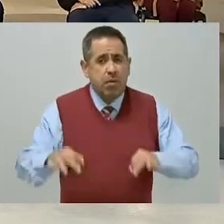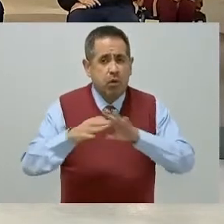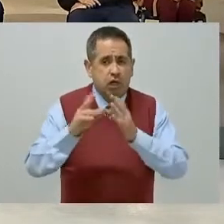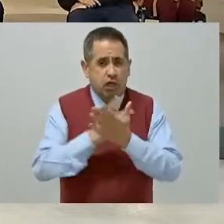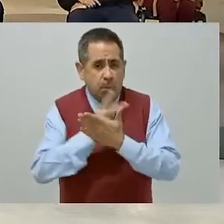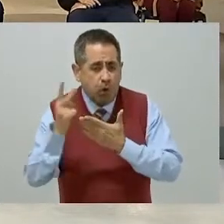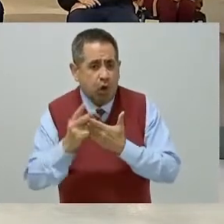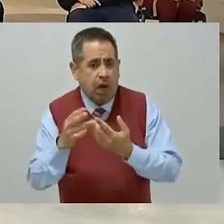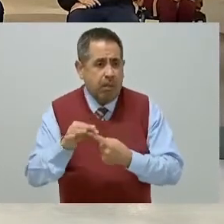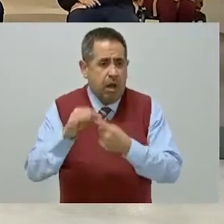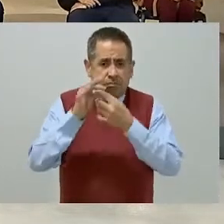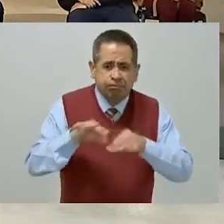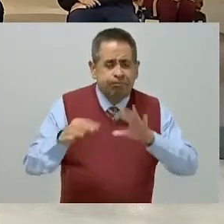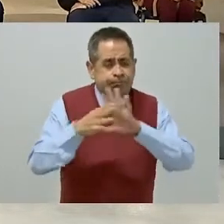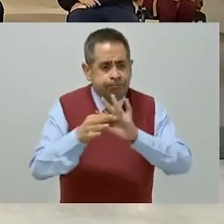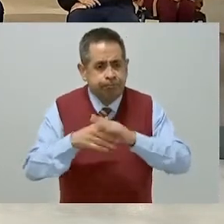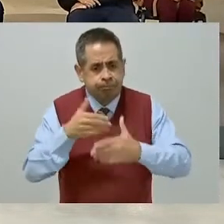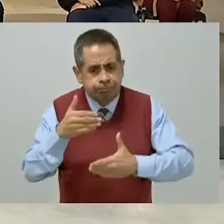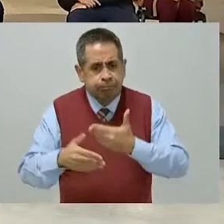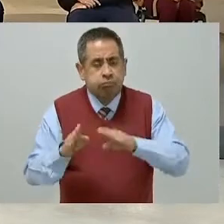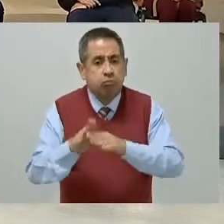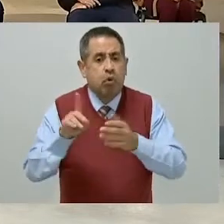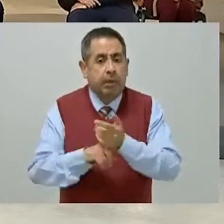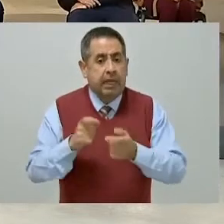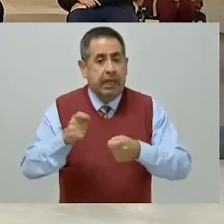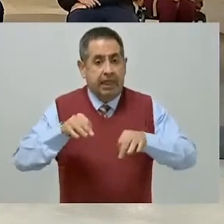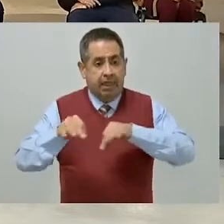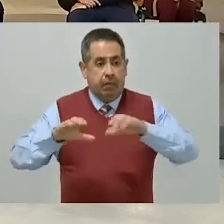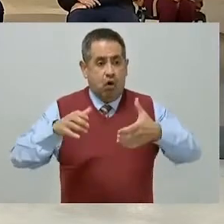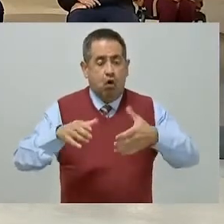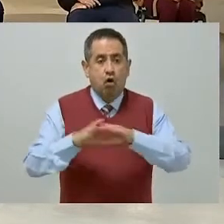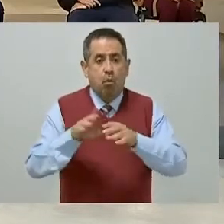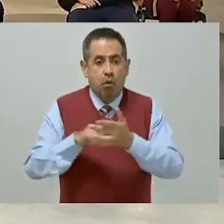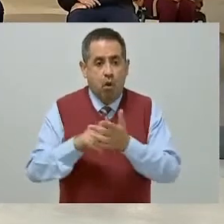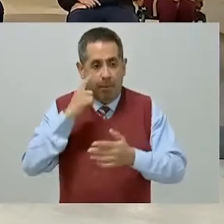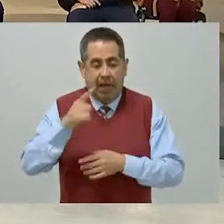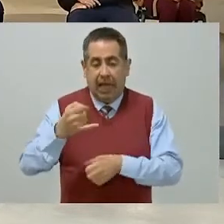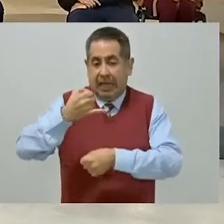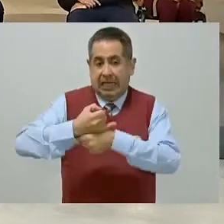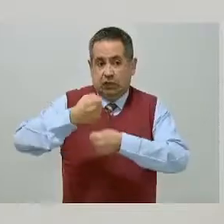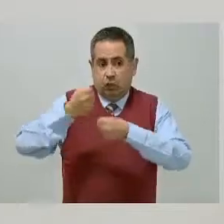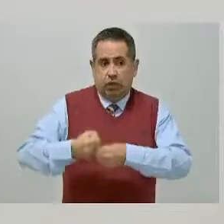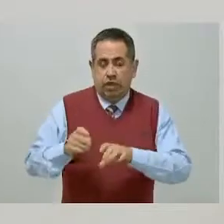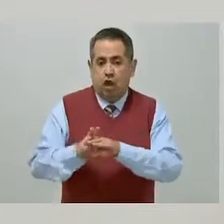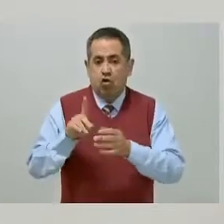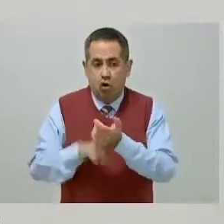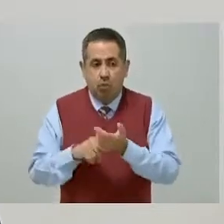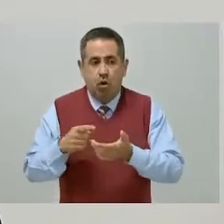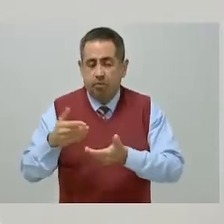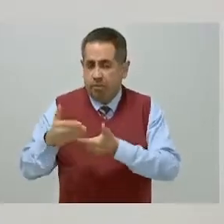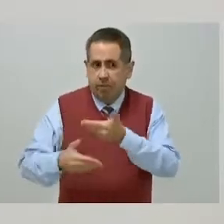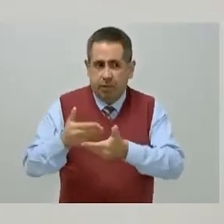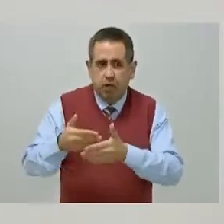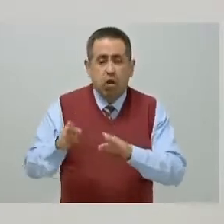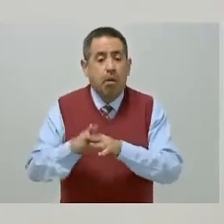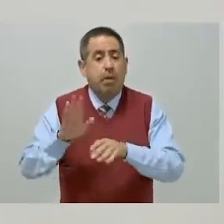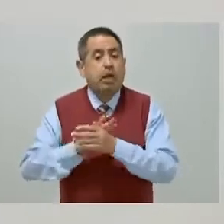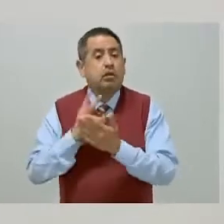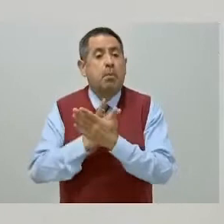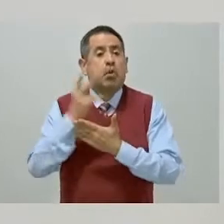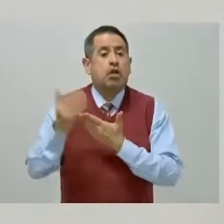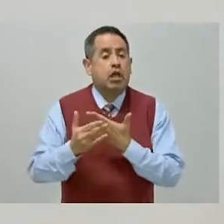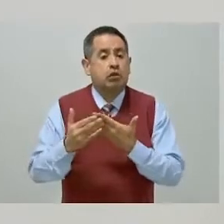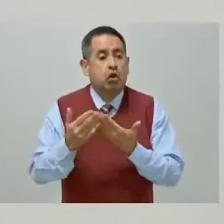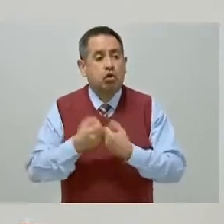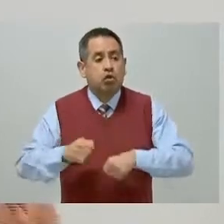sociales que ha impulsado el trabajo conjunto en el combate a la inseguridad y el impulso a grandes proyectos de carácter